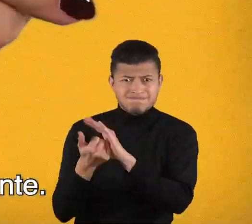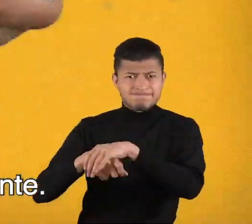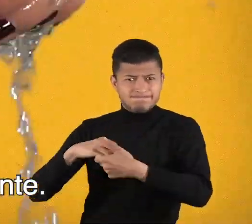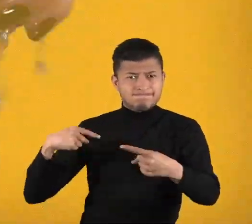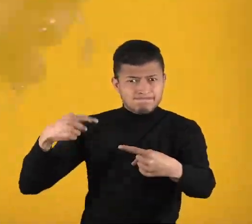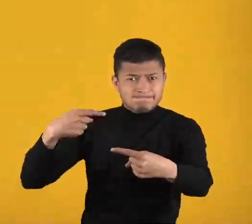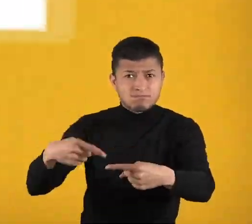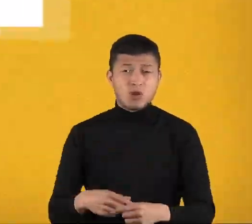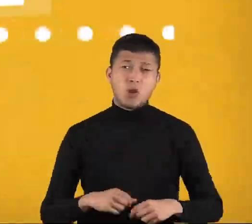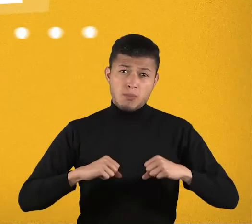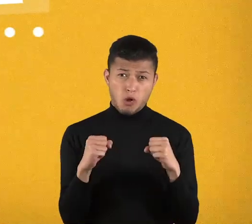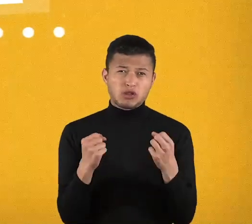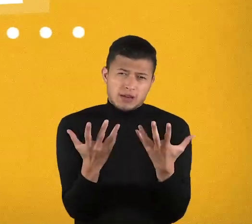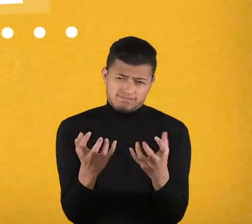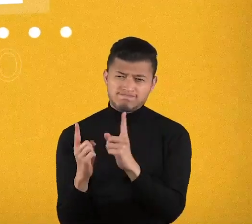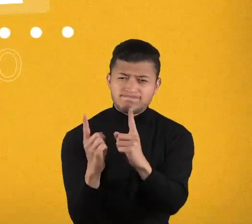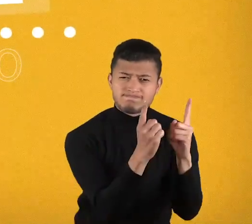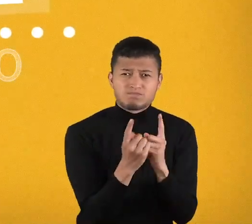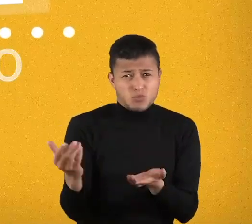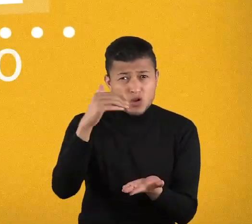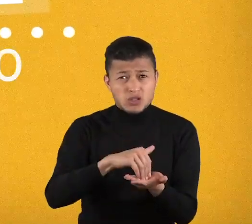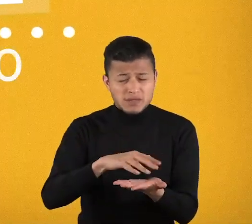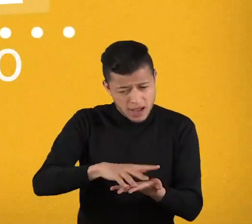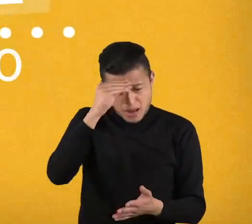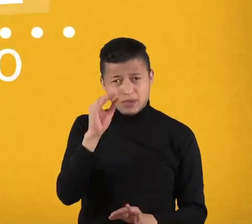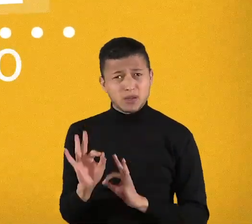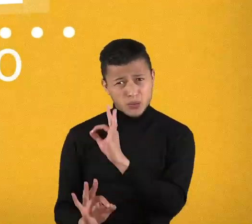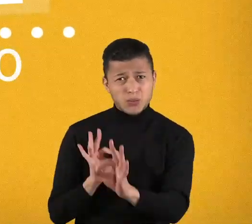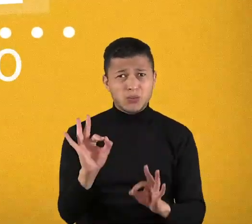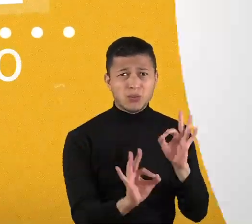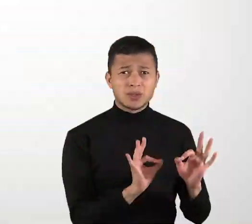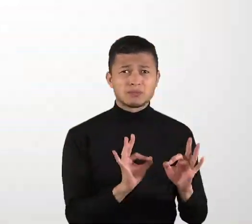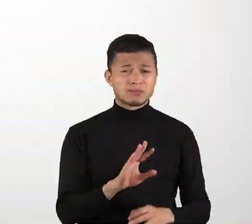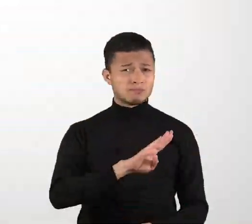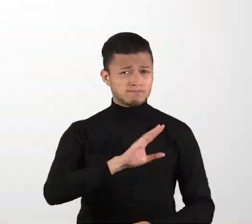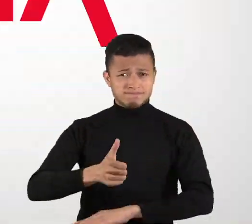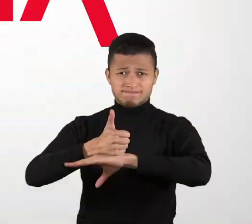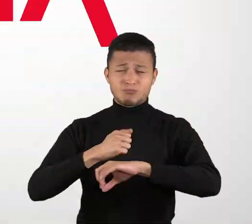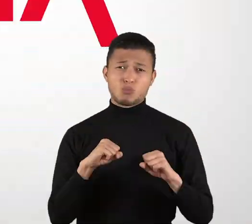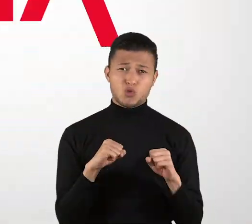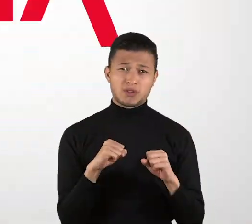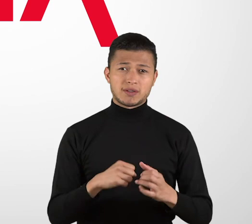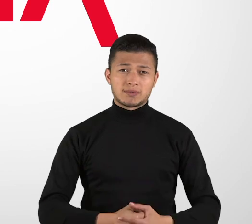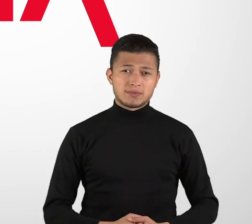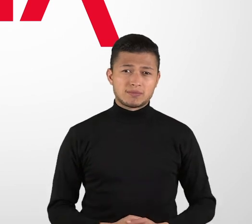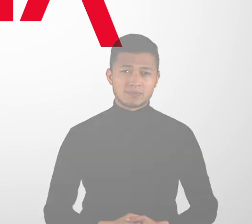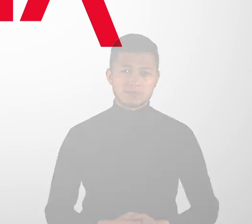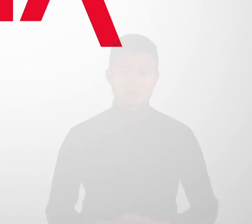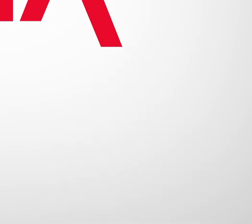frecuente. En Bogotá, para volver a encontrarnos, estamos aprendiendo a cuidarnos. Alcaldía Mayor de Bogotá.